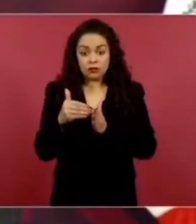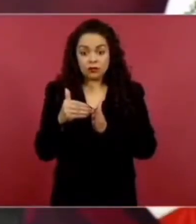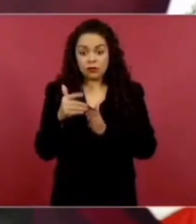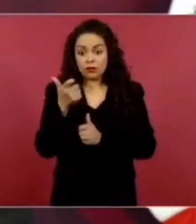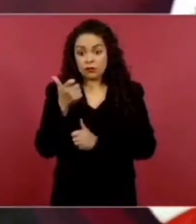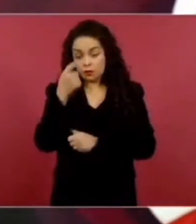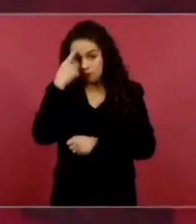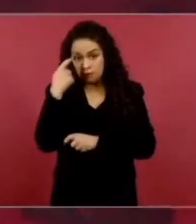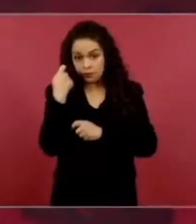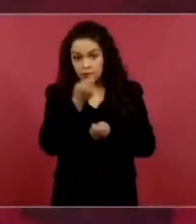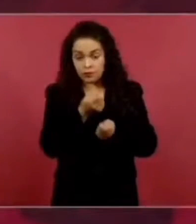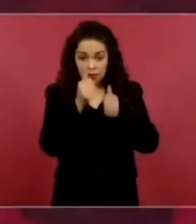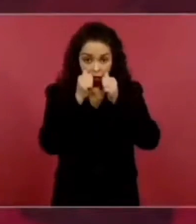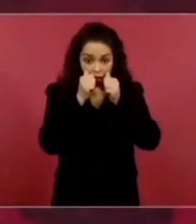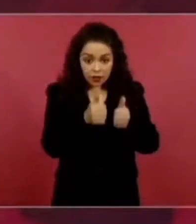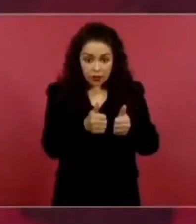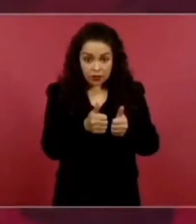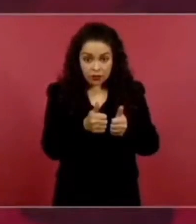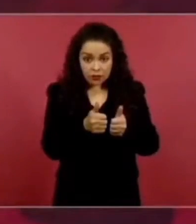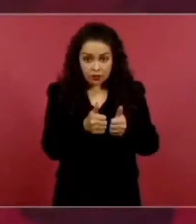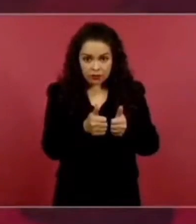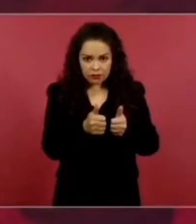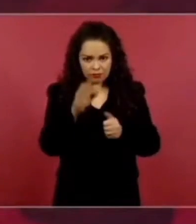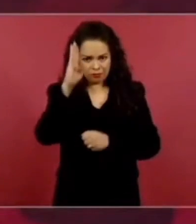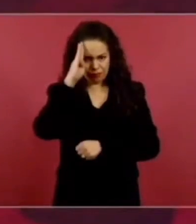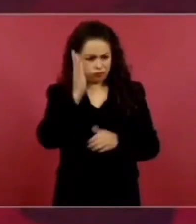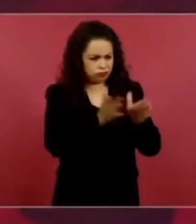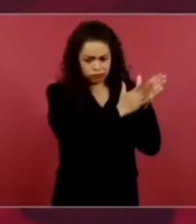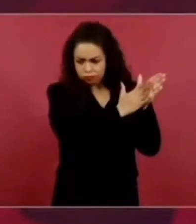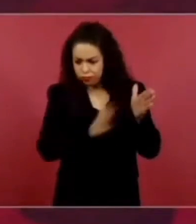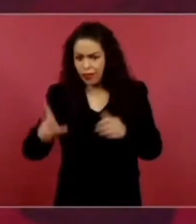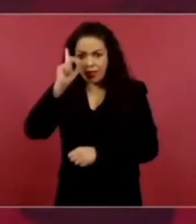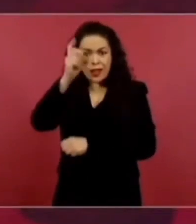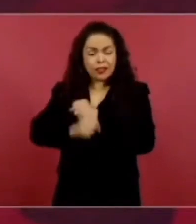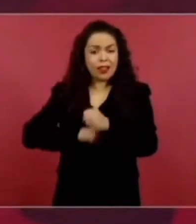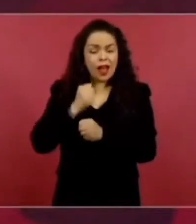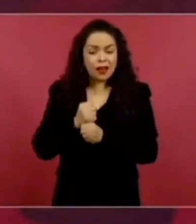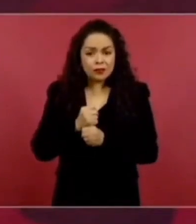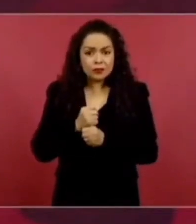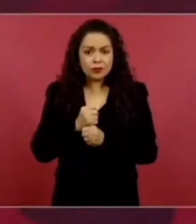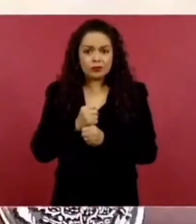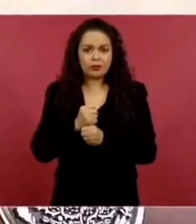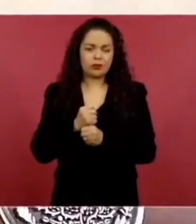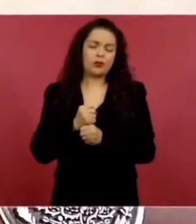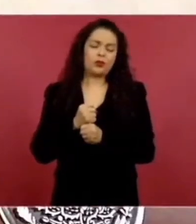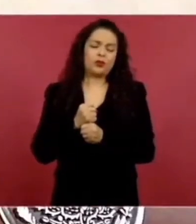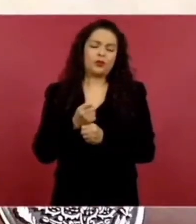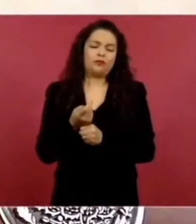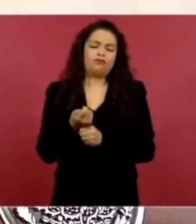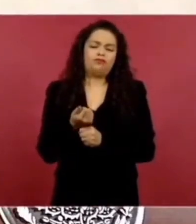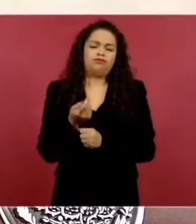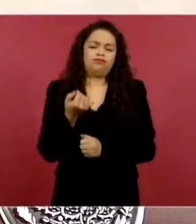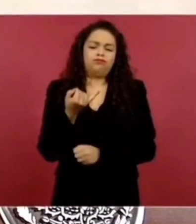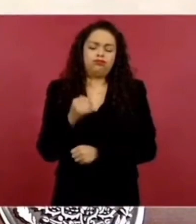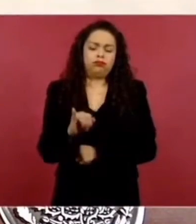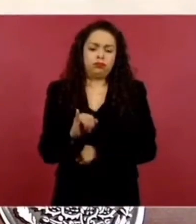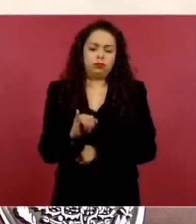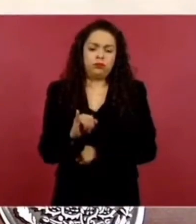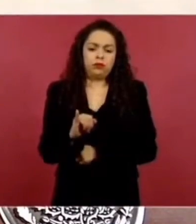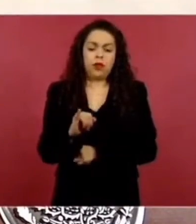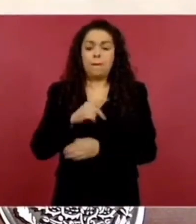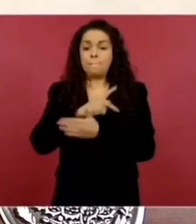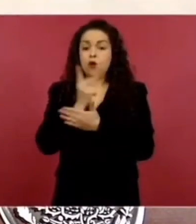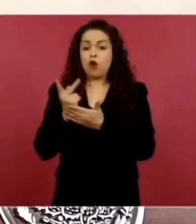7 mil millones en 30 años. Nosotros, solo el programa Jóvenes Construyendo el Futuro,